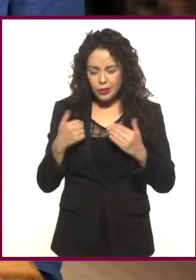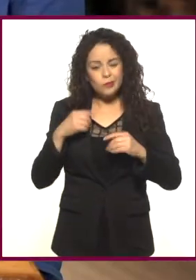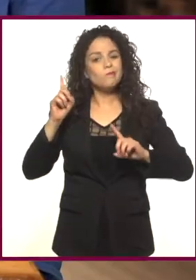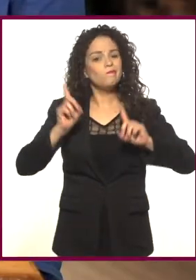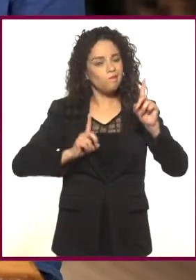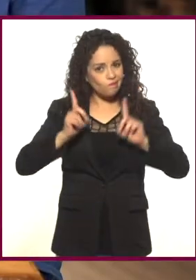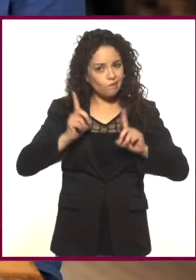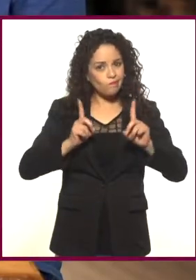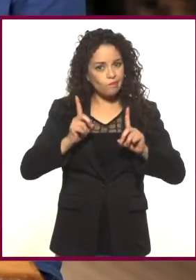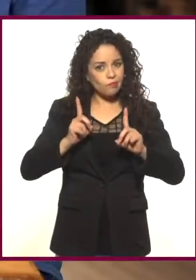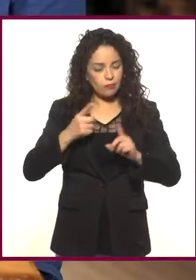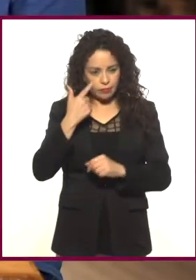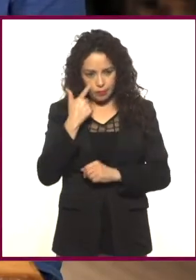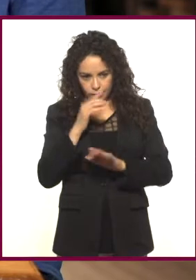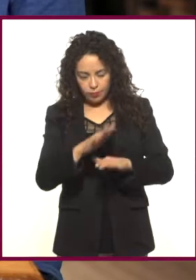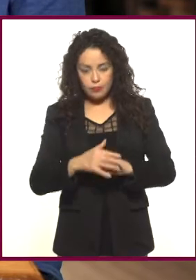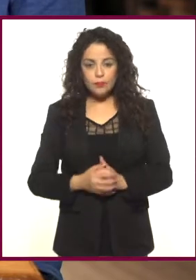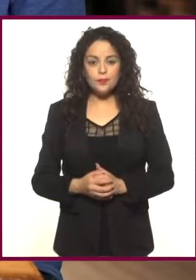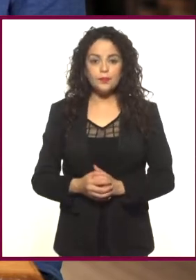Mira.